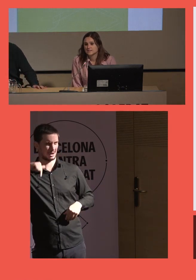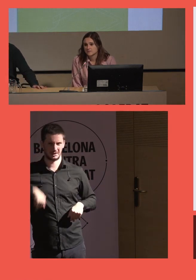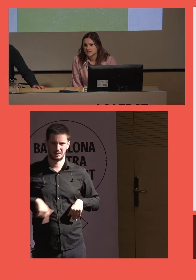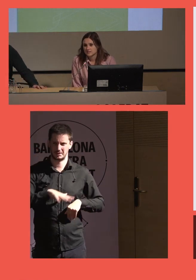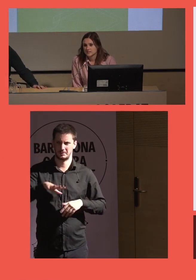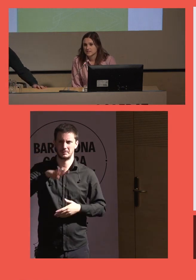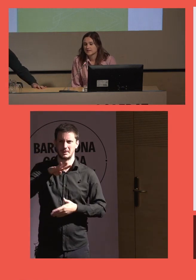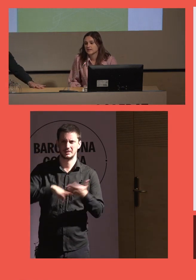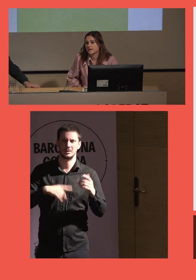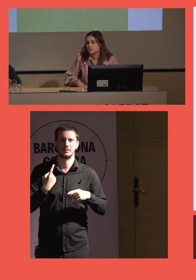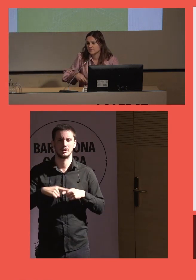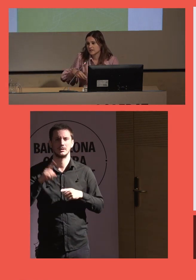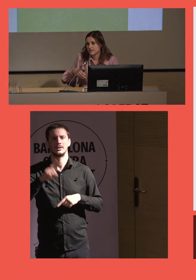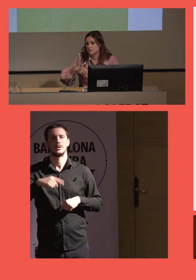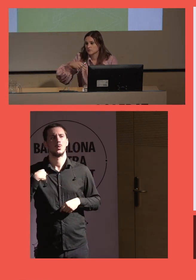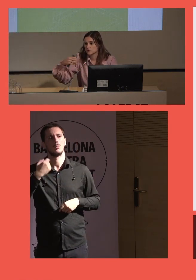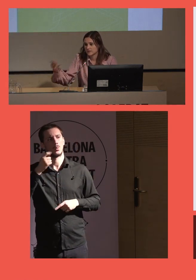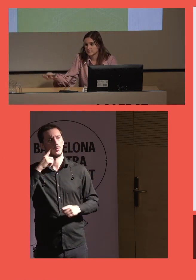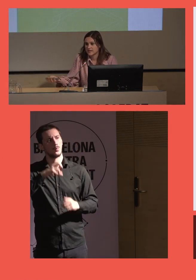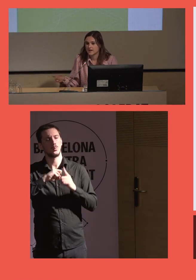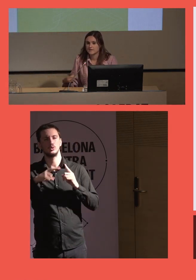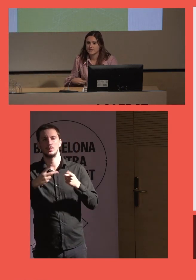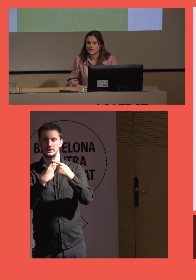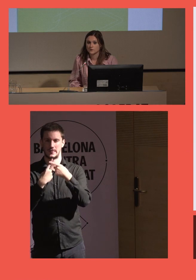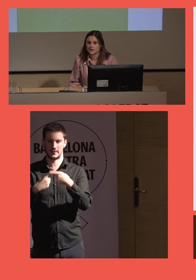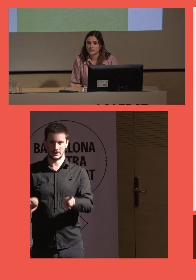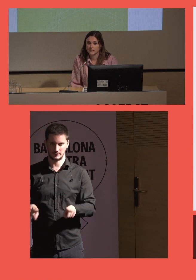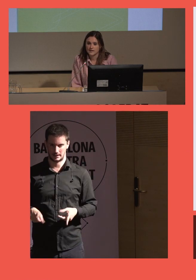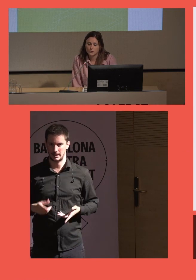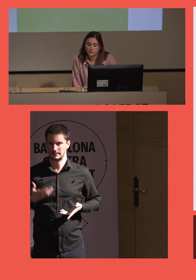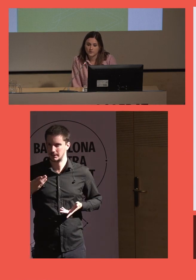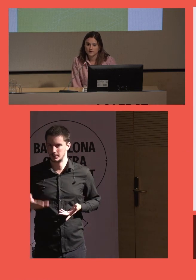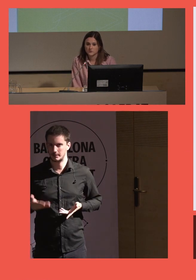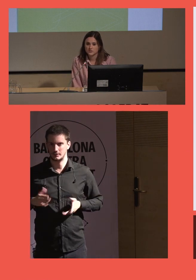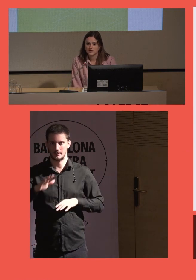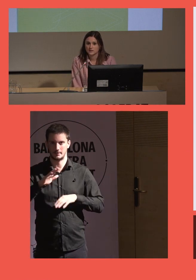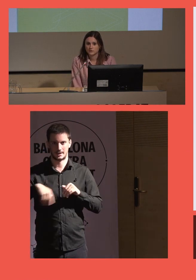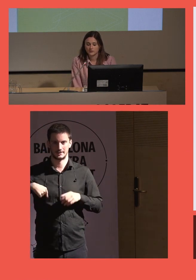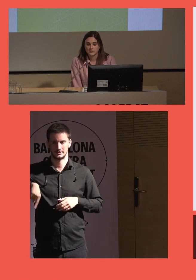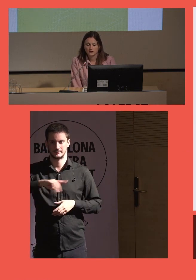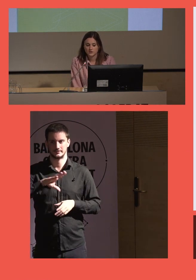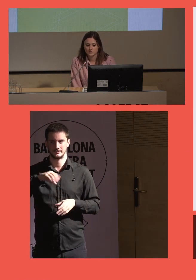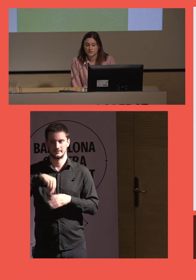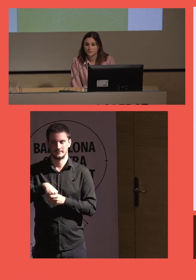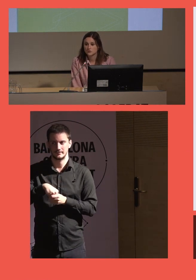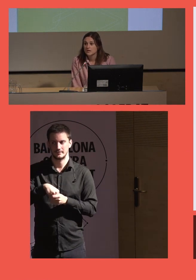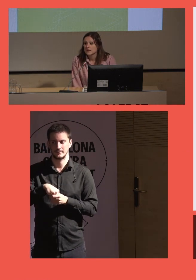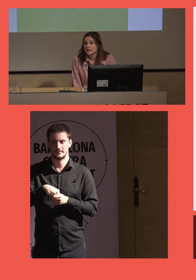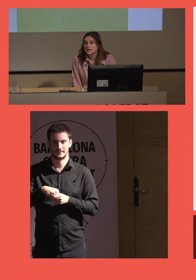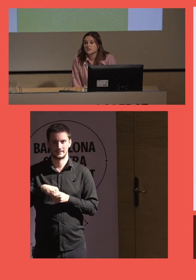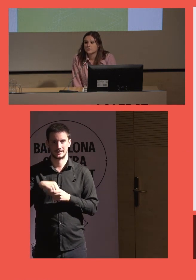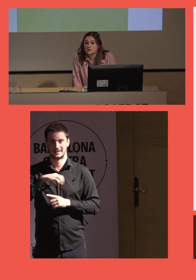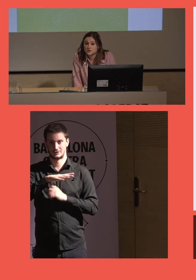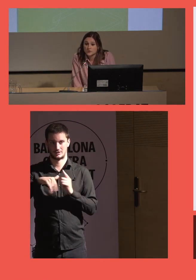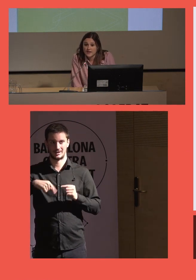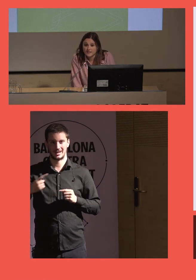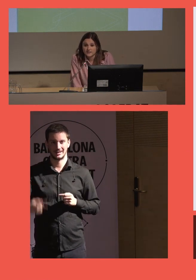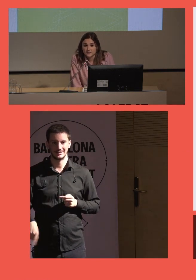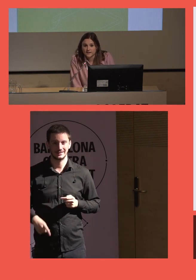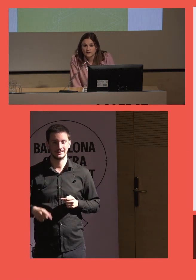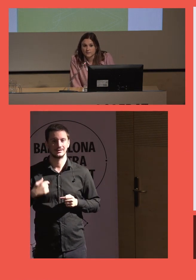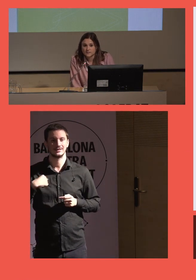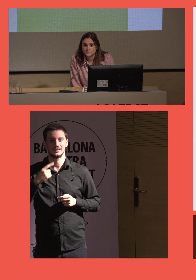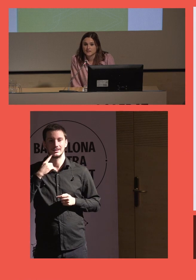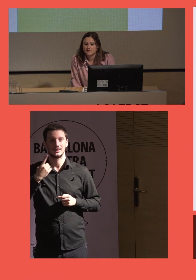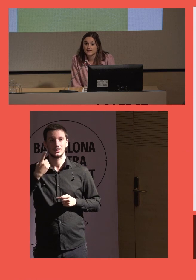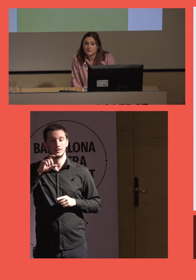Al final siempre es interesante dar una mirada mucho más allá de lo que cada uno vivimos y en el entorno en el que nos encontramos. Y yo os voy a